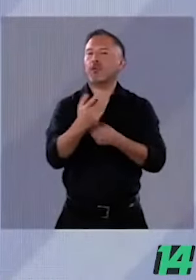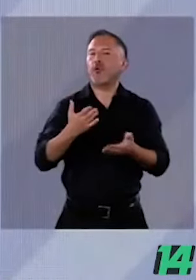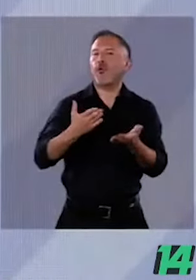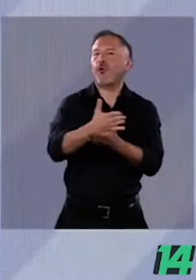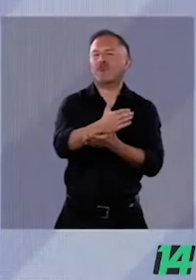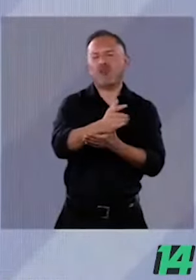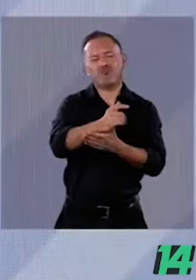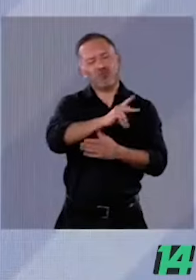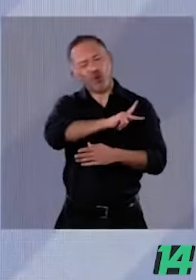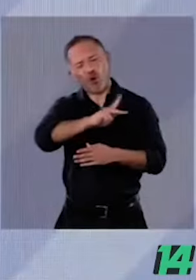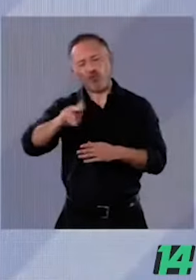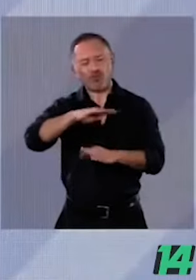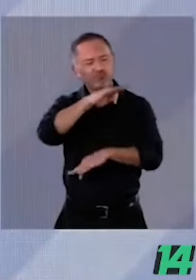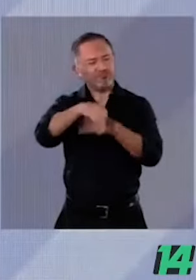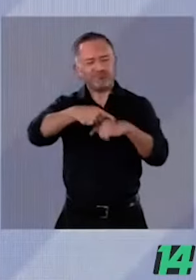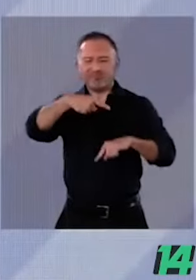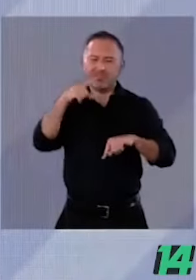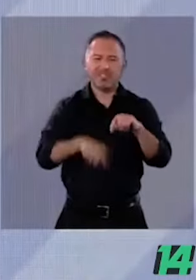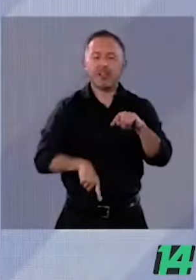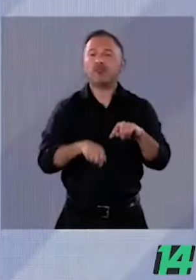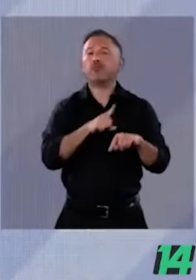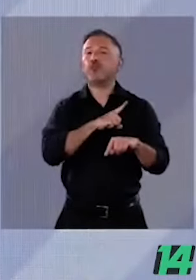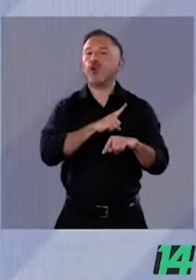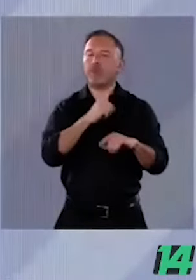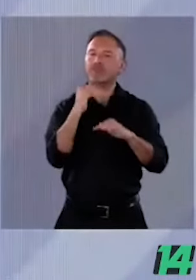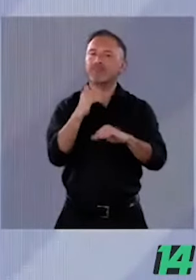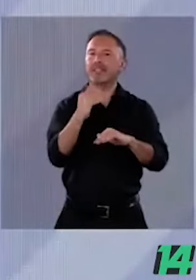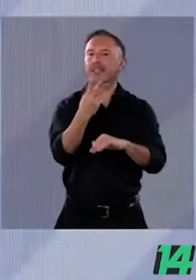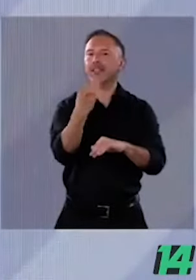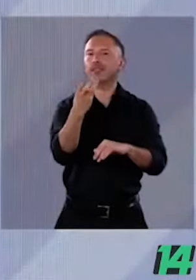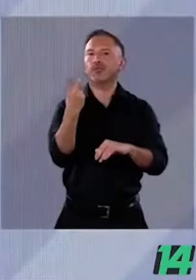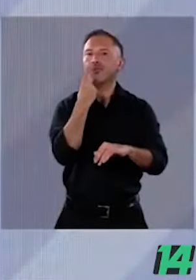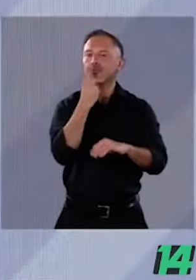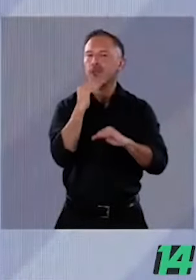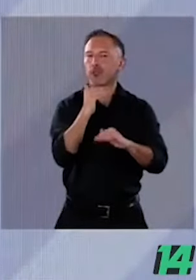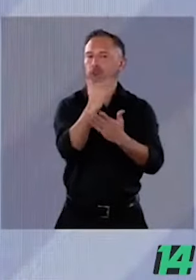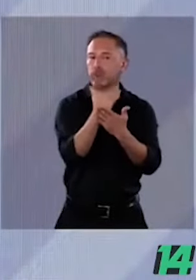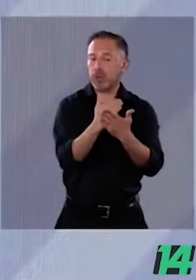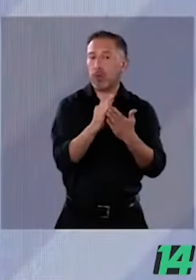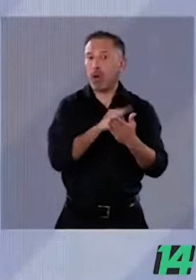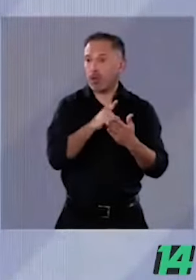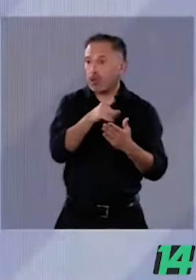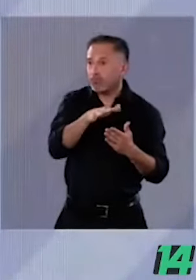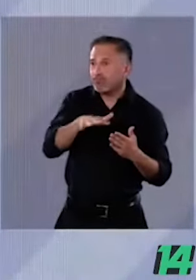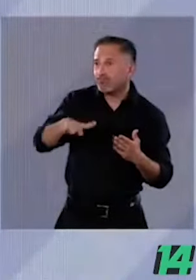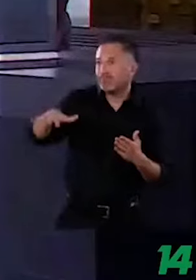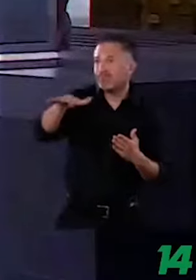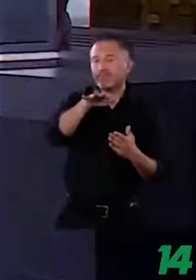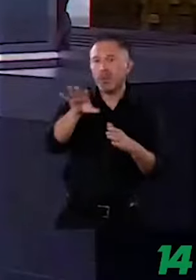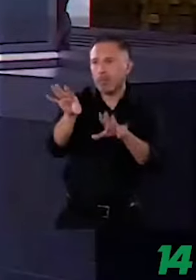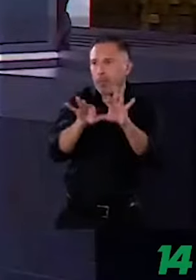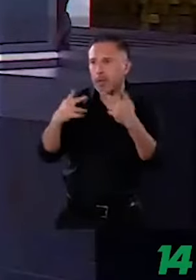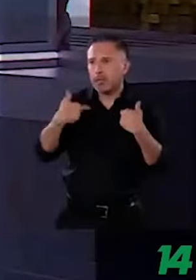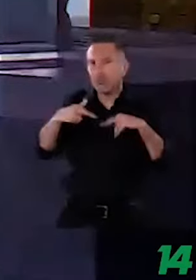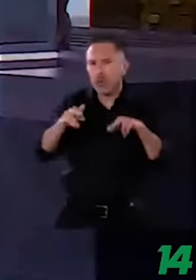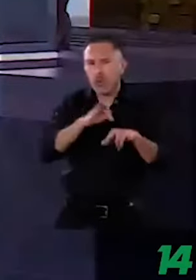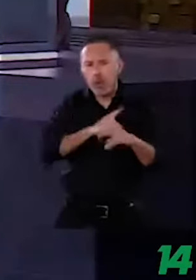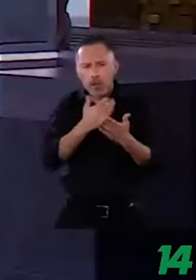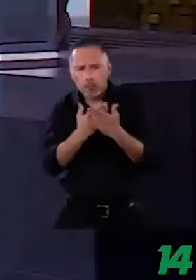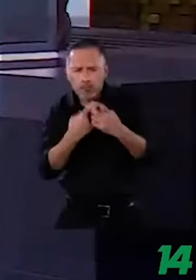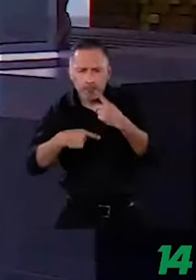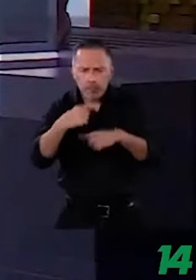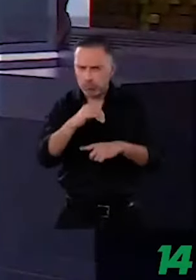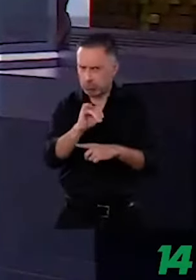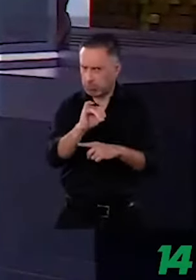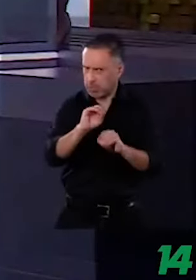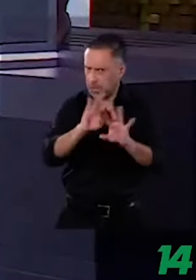haya lista en el Senado. Por supuesto se puede discutir la representación de las minorías, pero lo que no puede ser es este uso